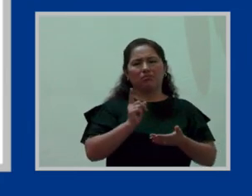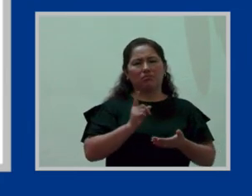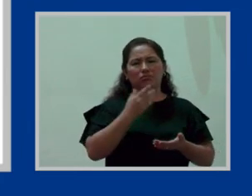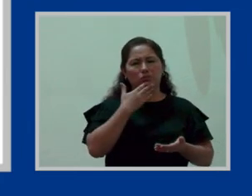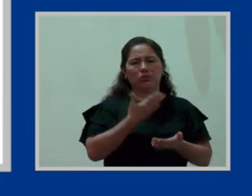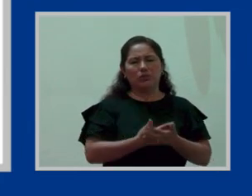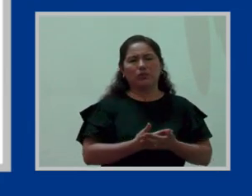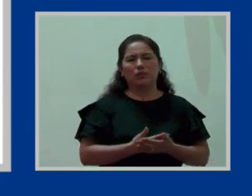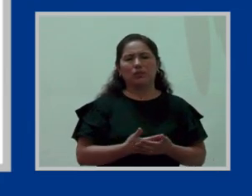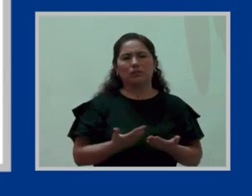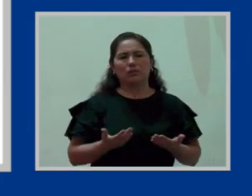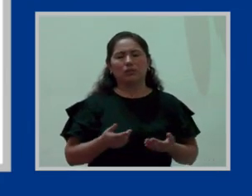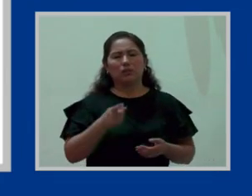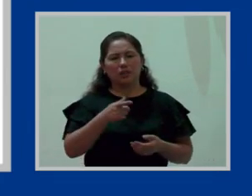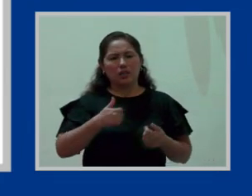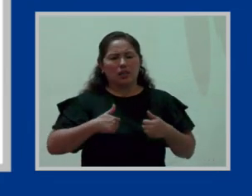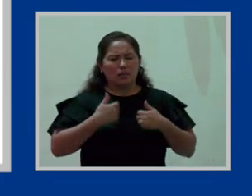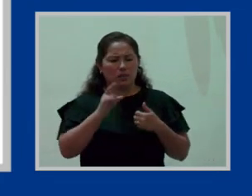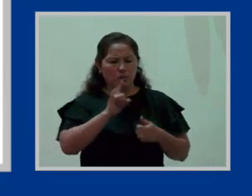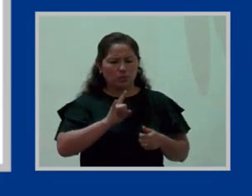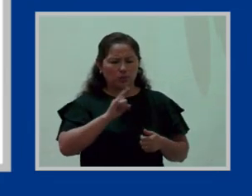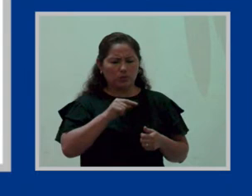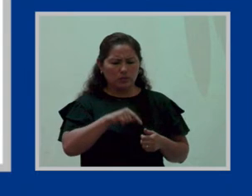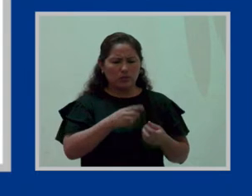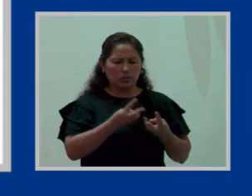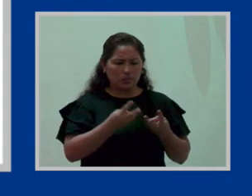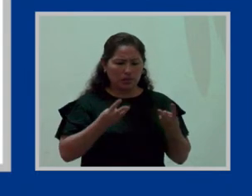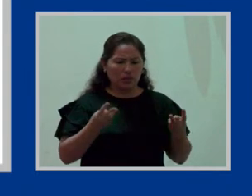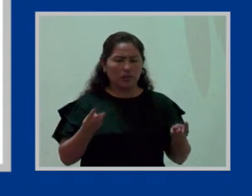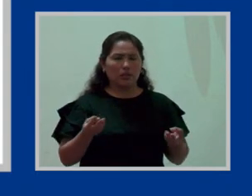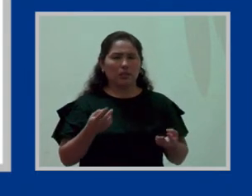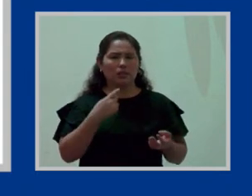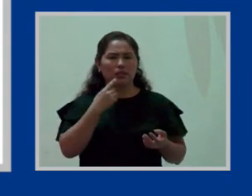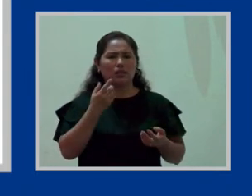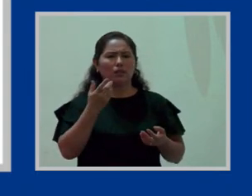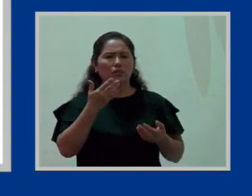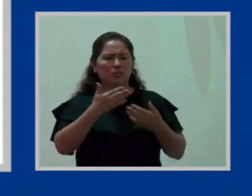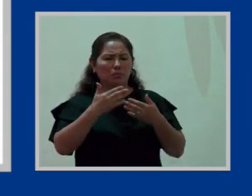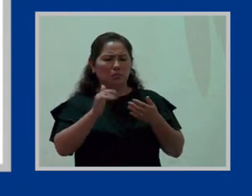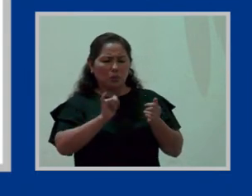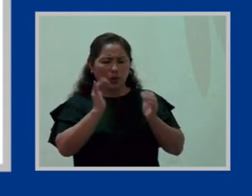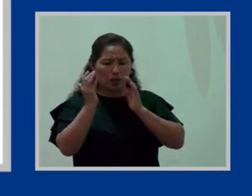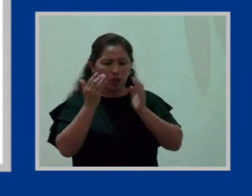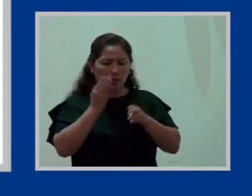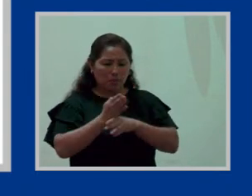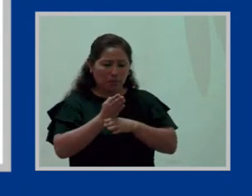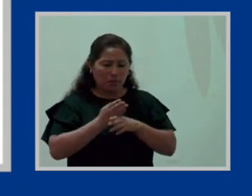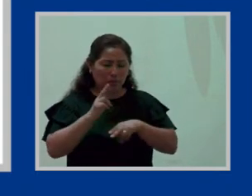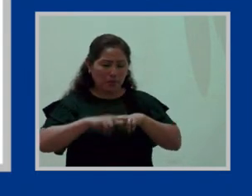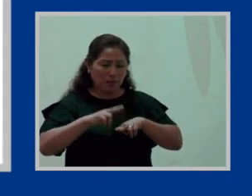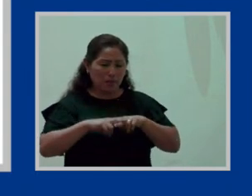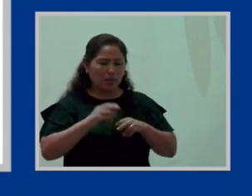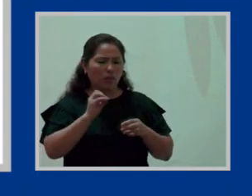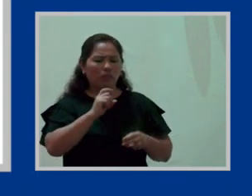útil de este material, o sea, no es comparable con las sillas de madera ni con las sillas de metal.